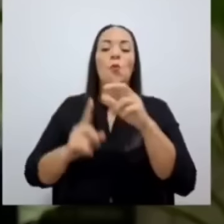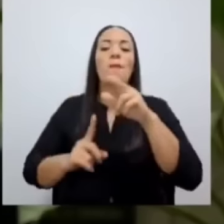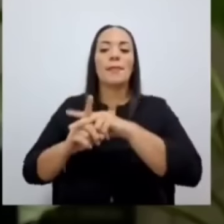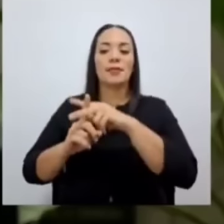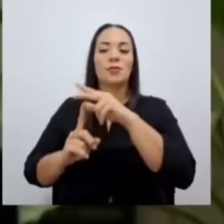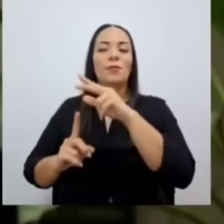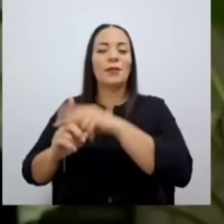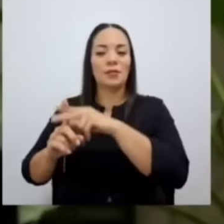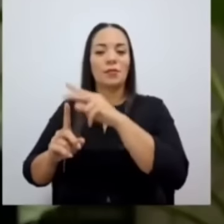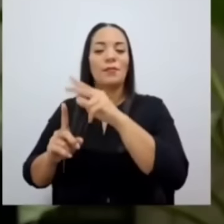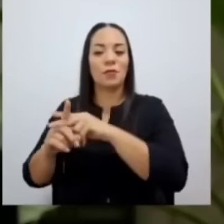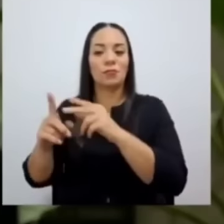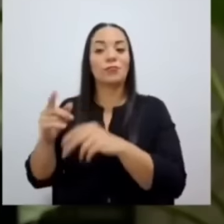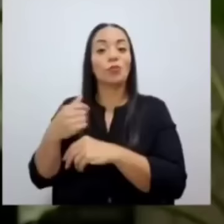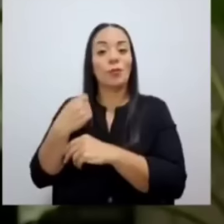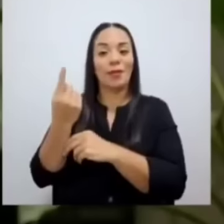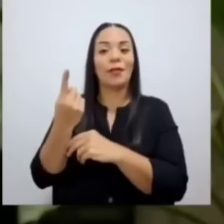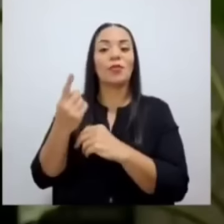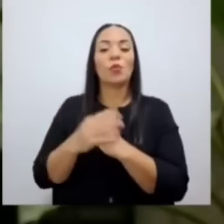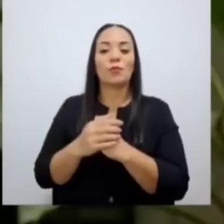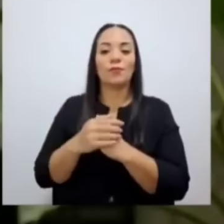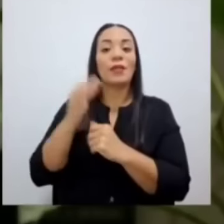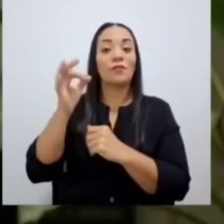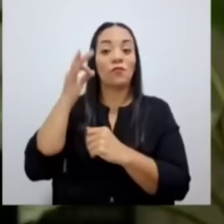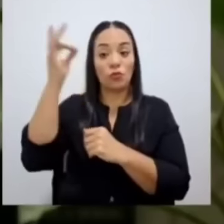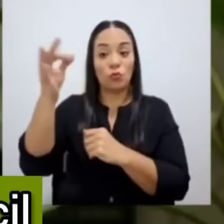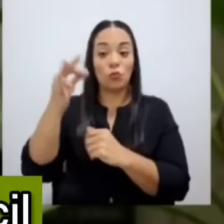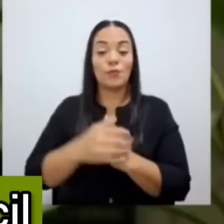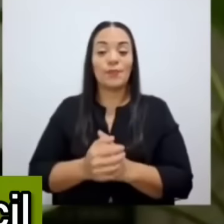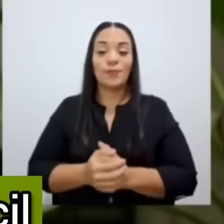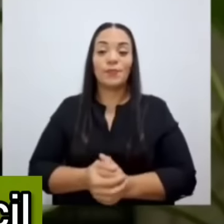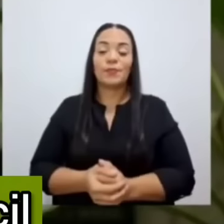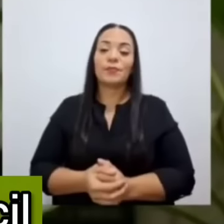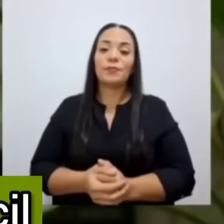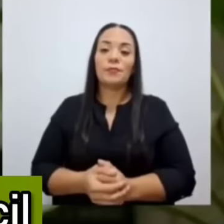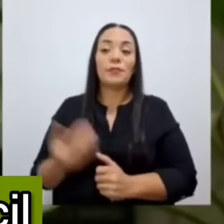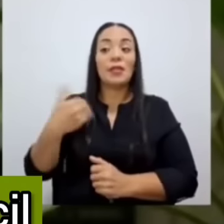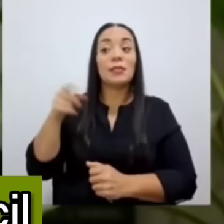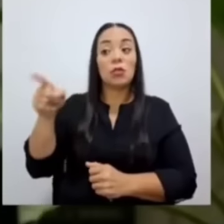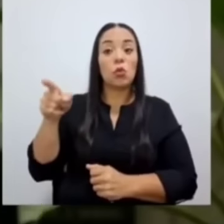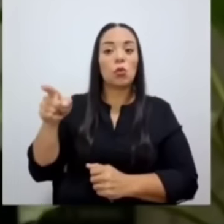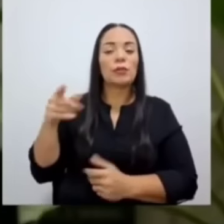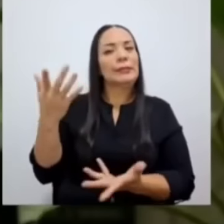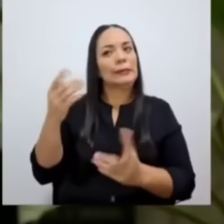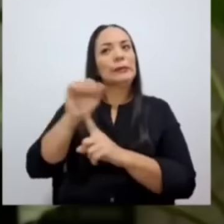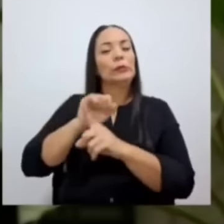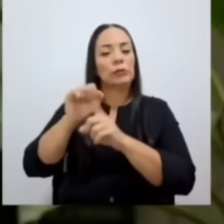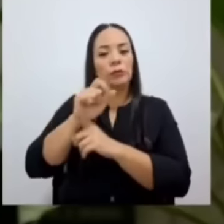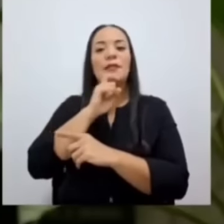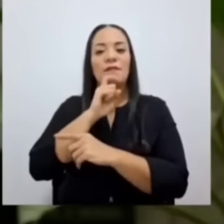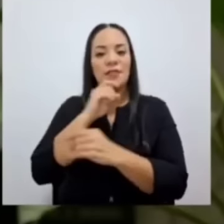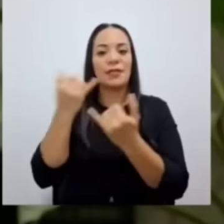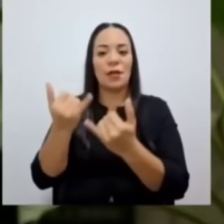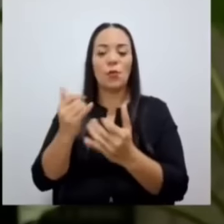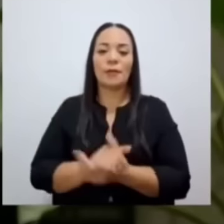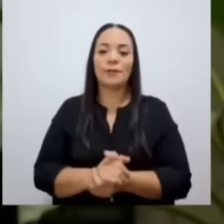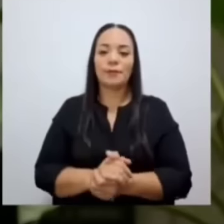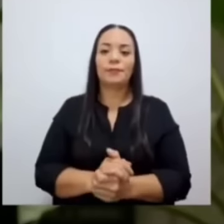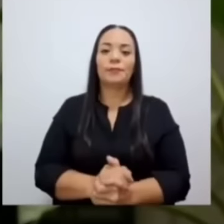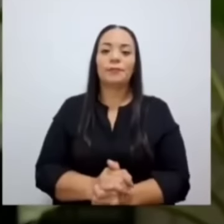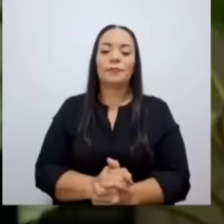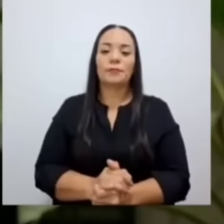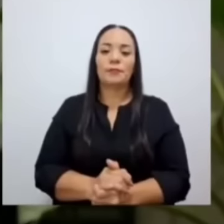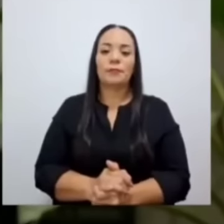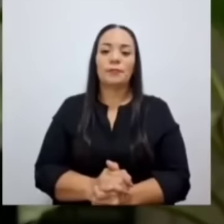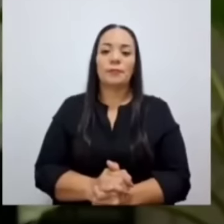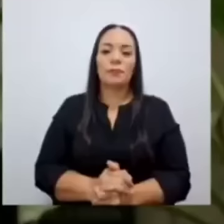según entiendo yo, en el futuro. El señor tiene una situación muy difícil. En este caso, el